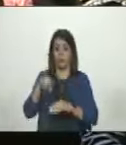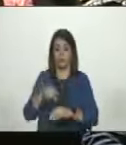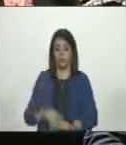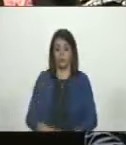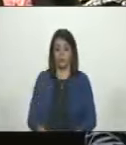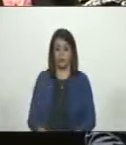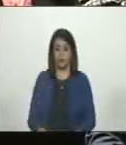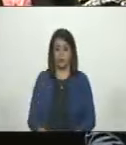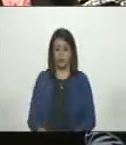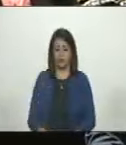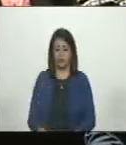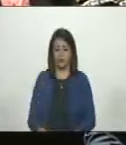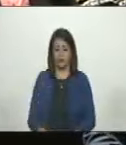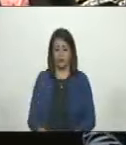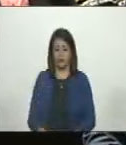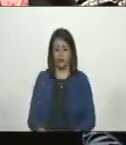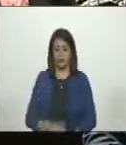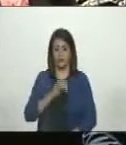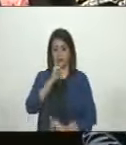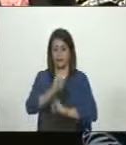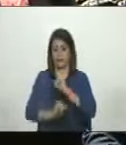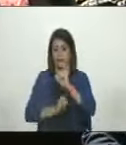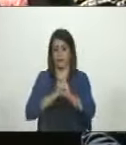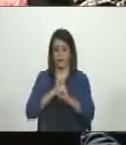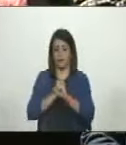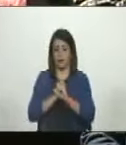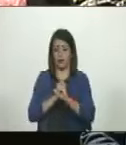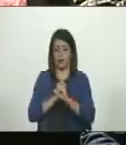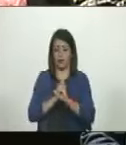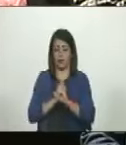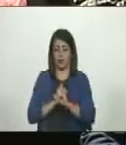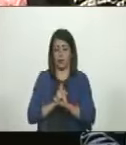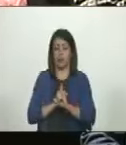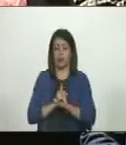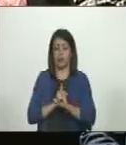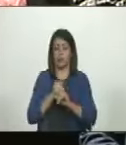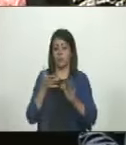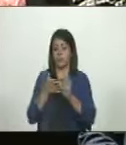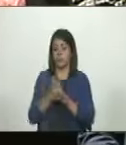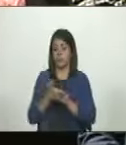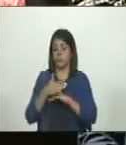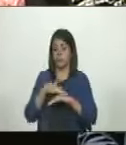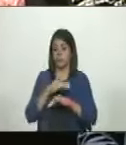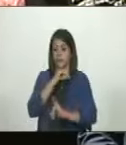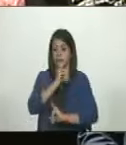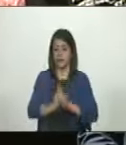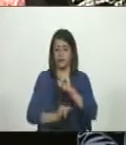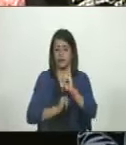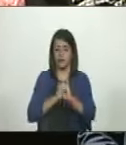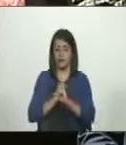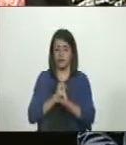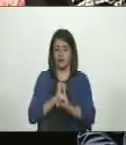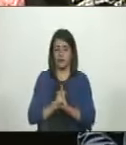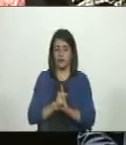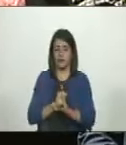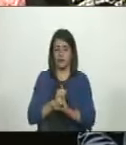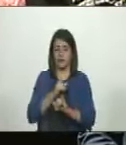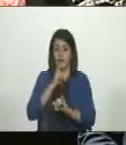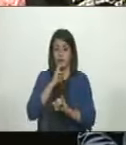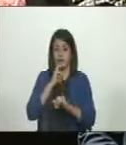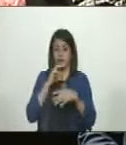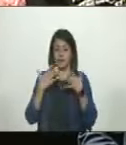está el tema internacional, el contexto internacional complejo